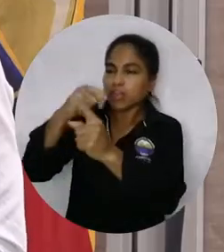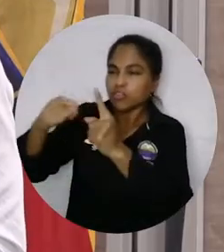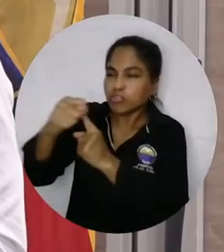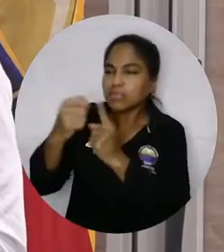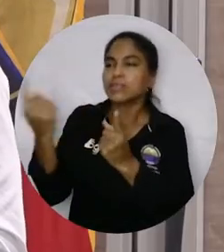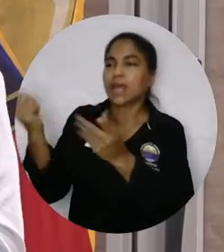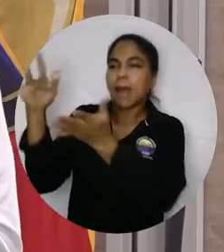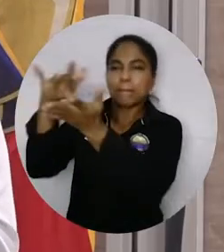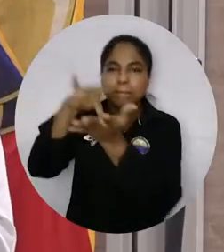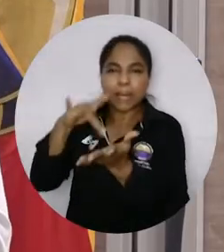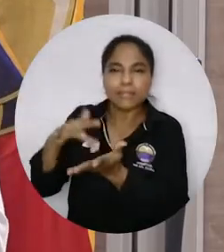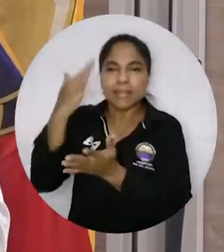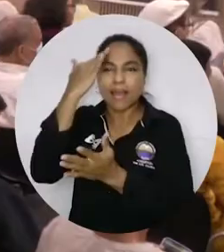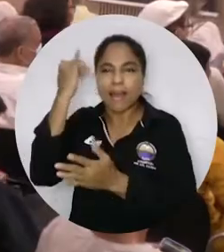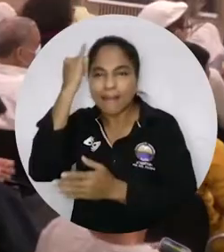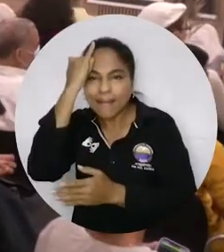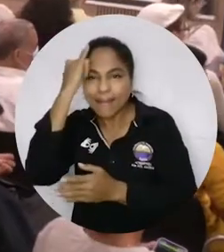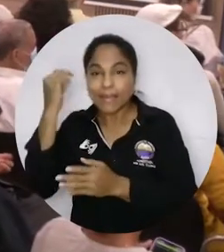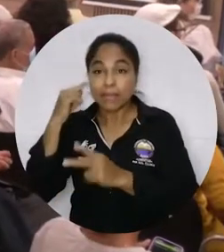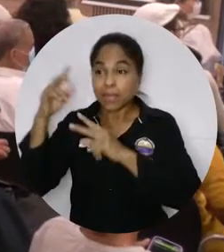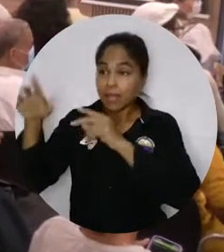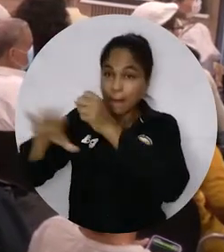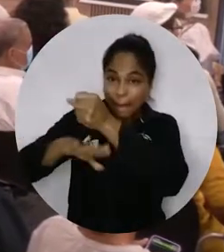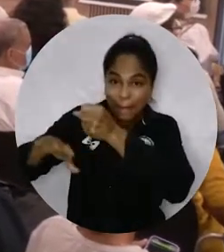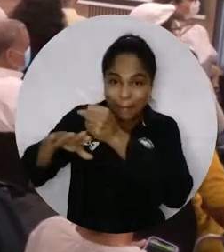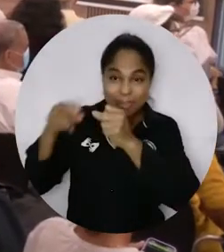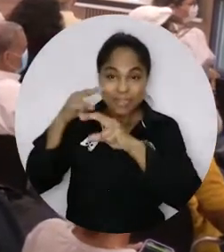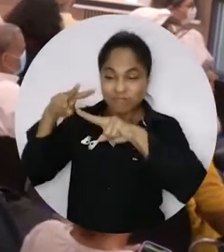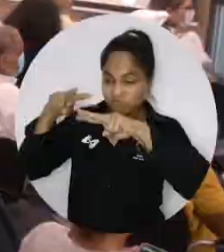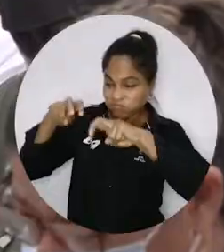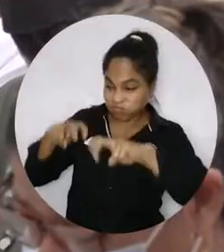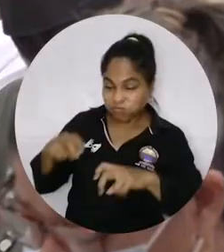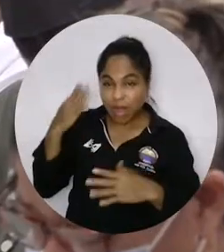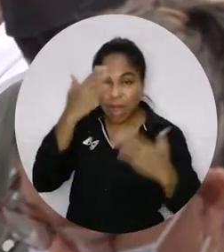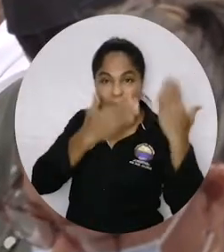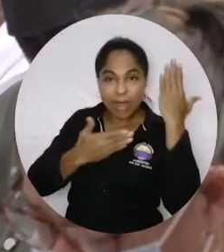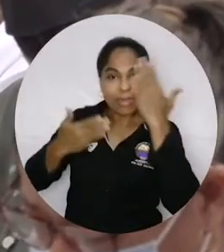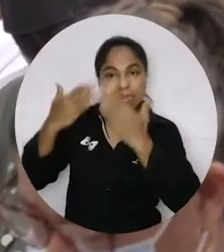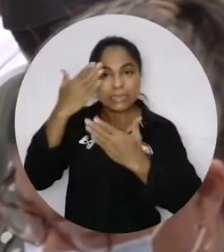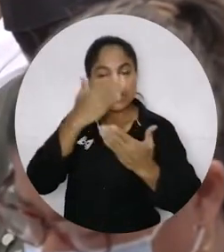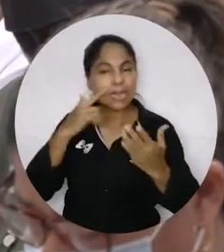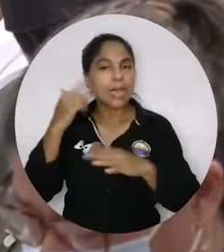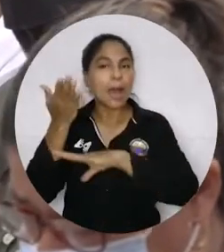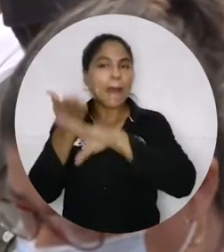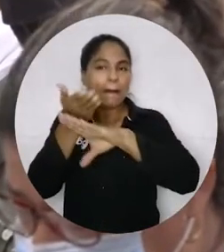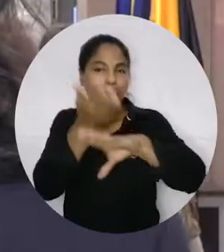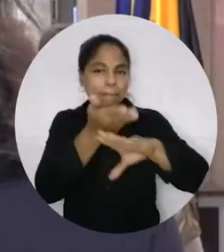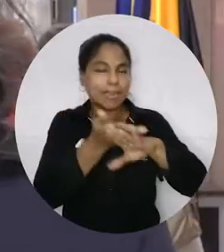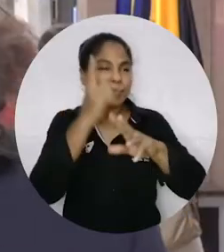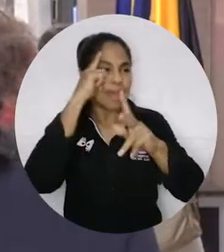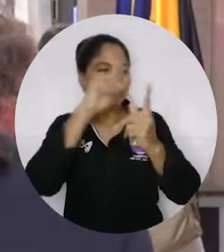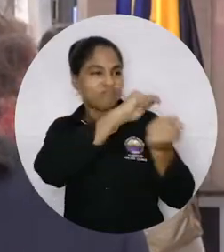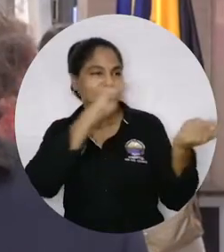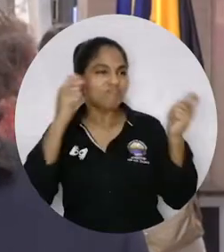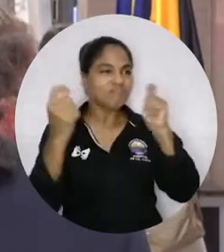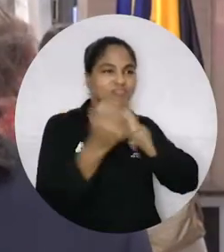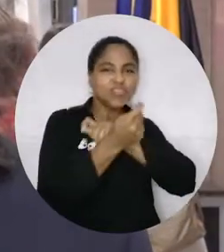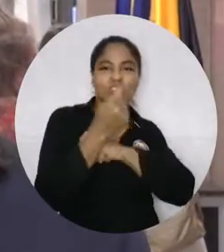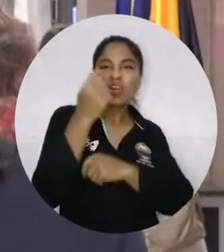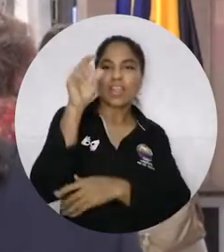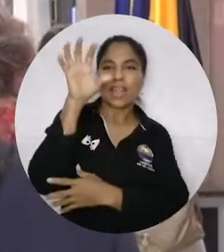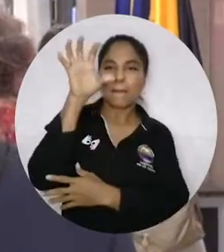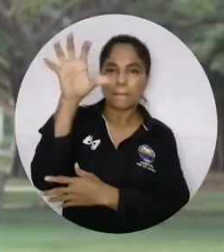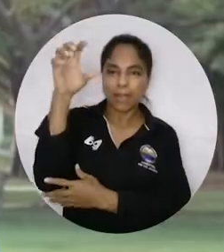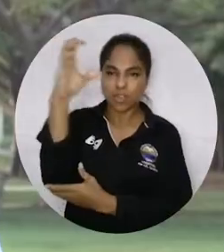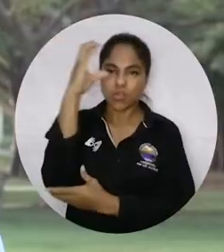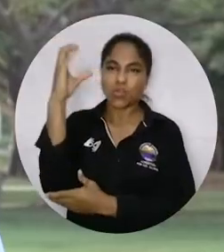la participación de las academias y sobre la base de ese análisis que hace la Comisión ha planteado un conjunto de transformaciones que el